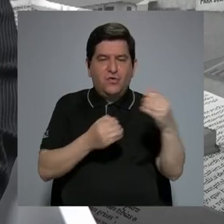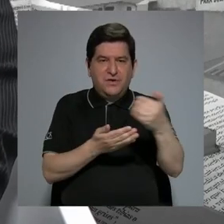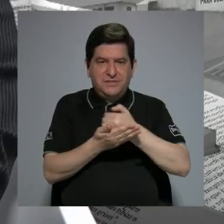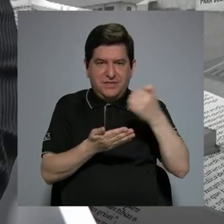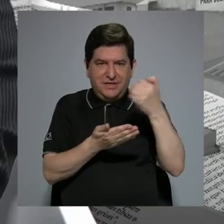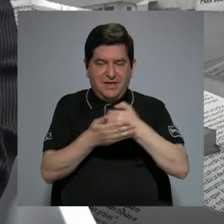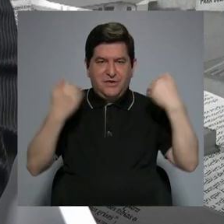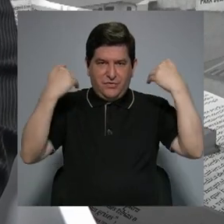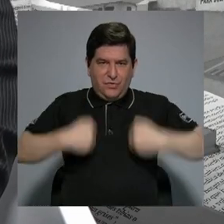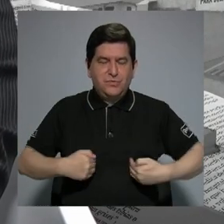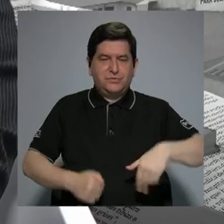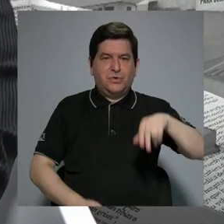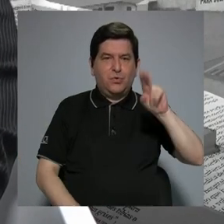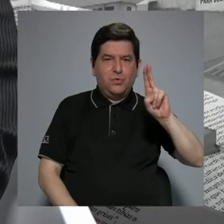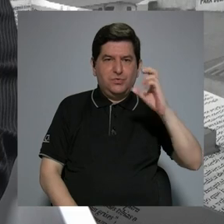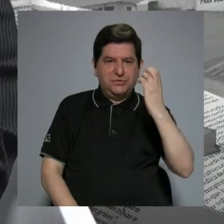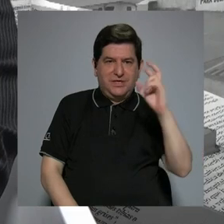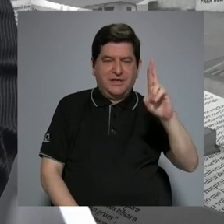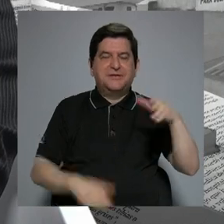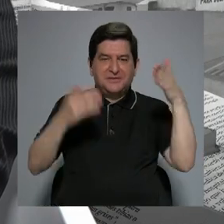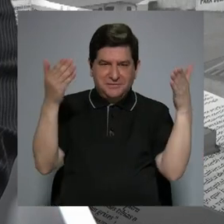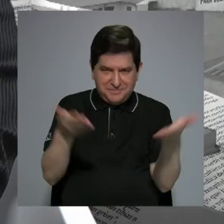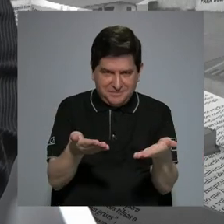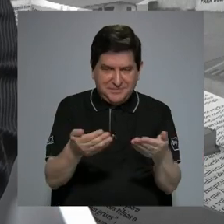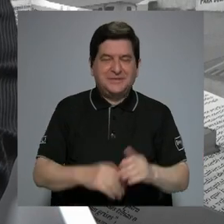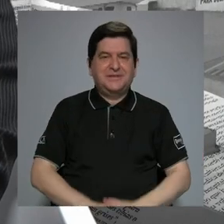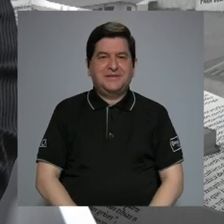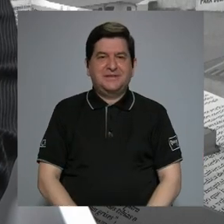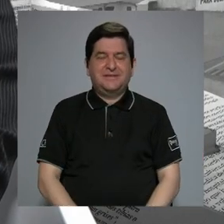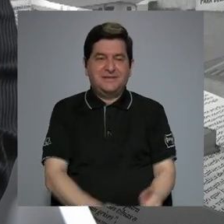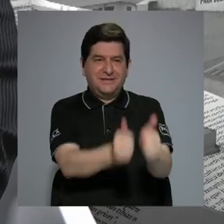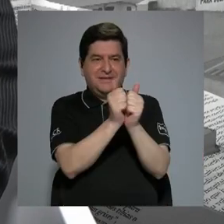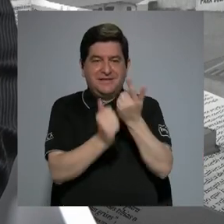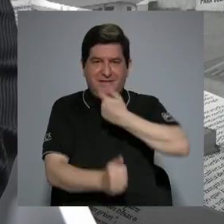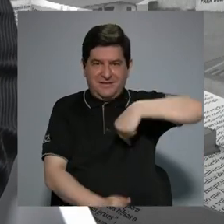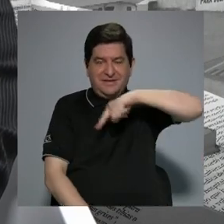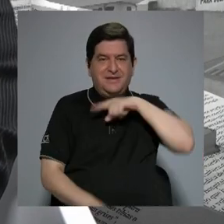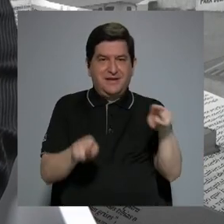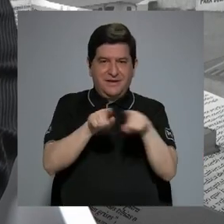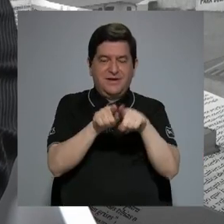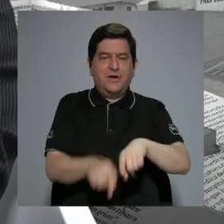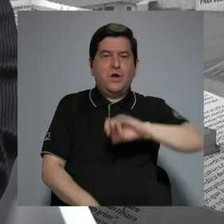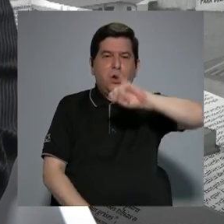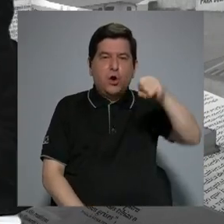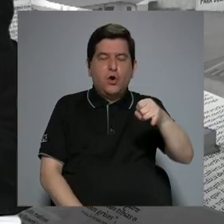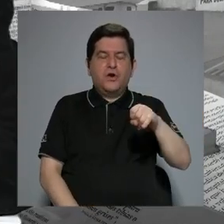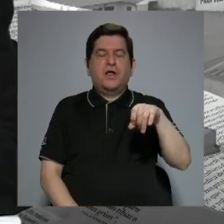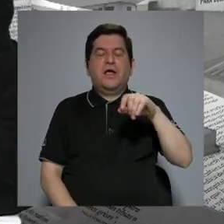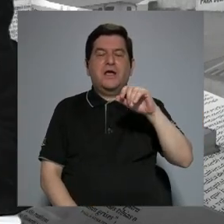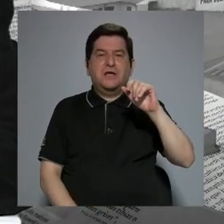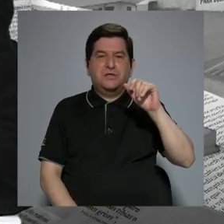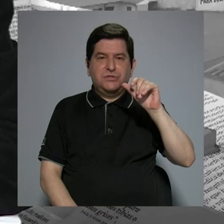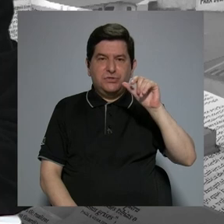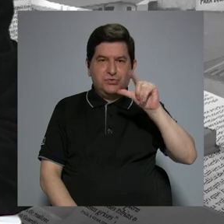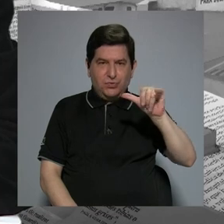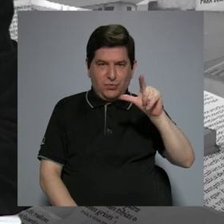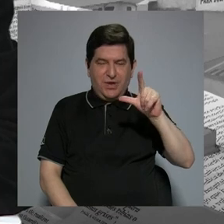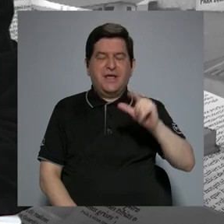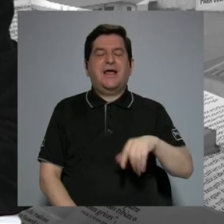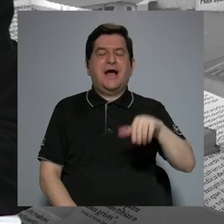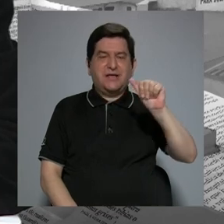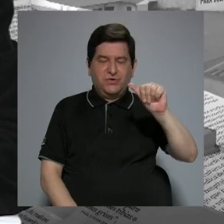de la Universidad de Costa Rica. Bienvenida. Y nos acompaña también Jorge Lluvere Azofeifa, presidente